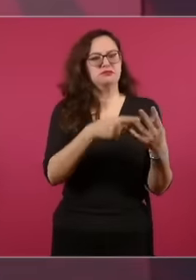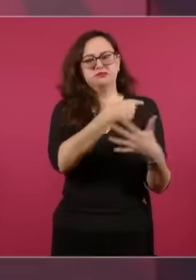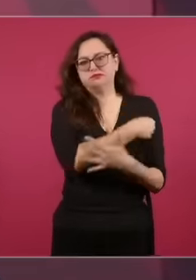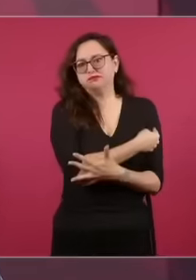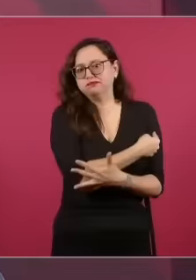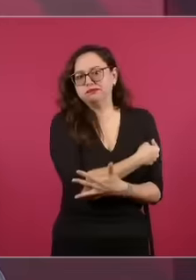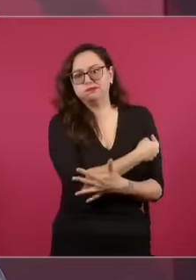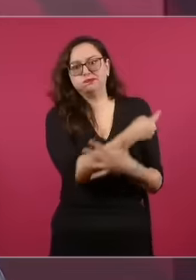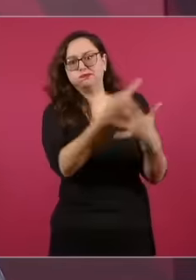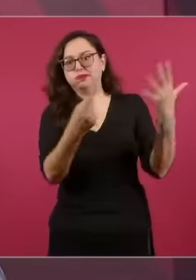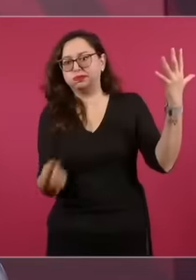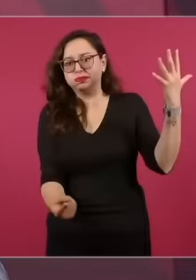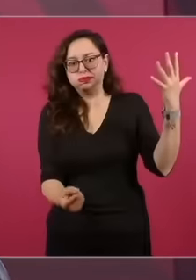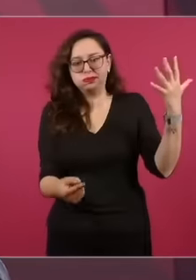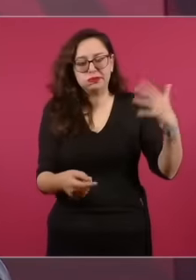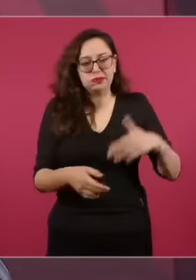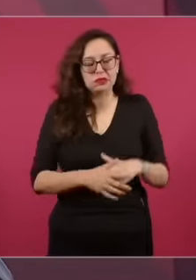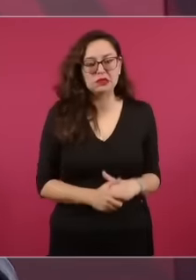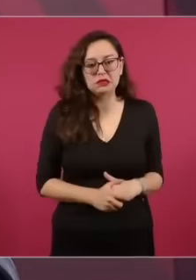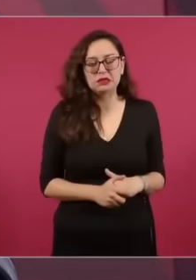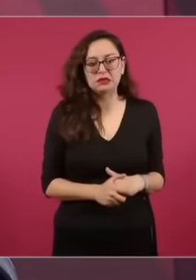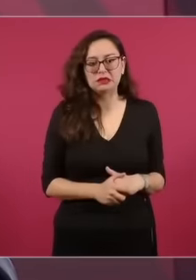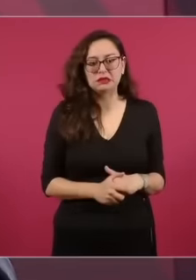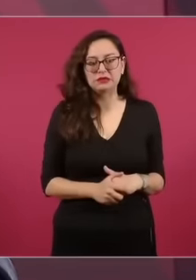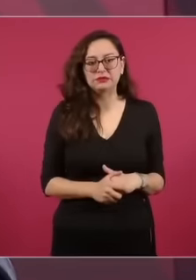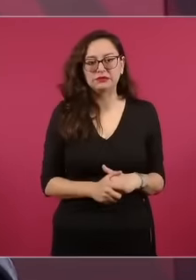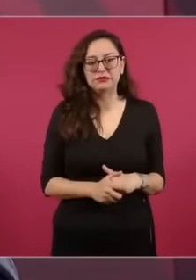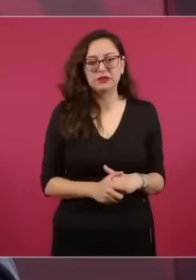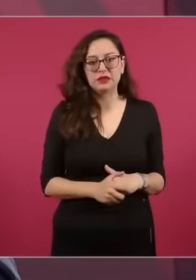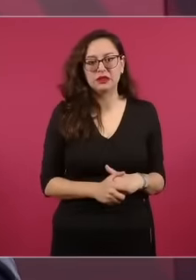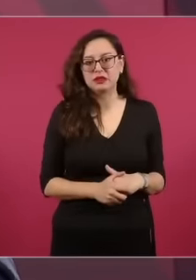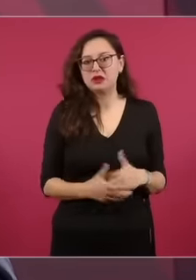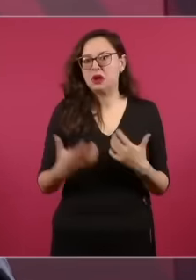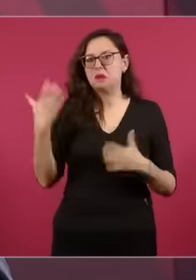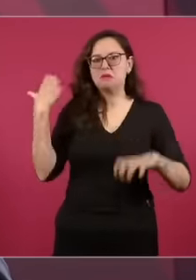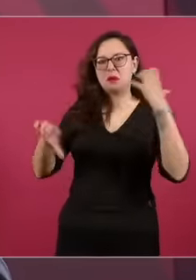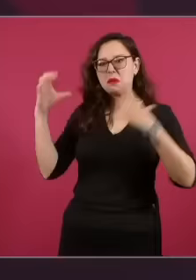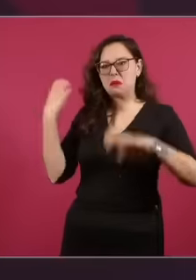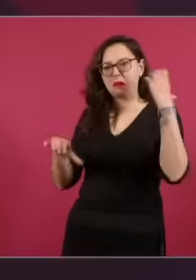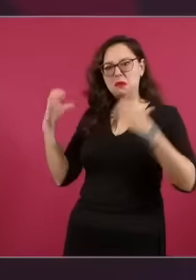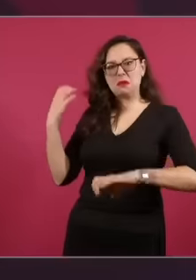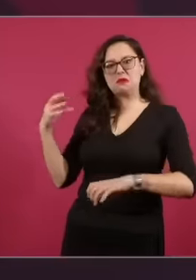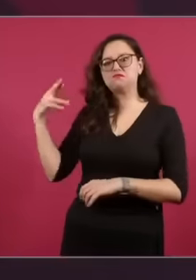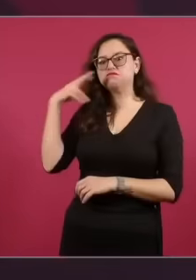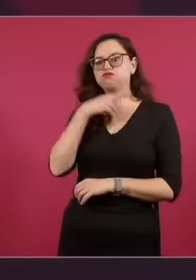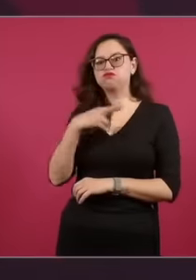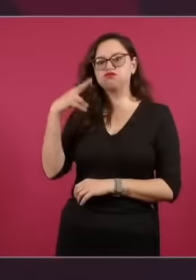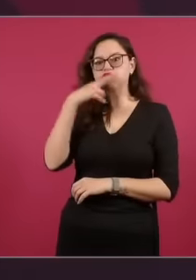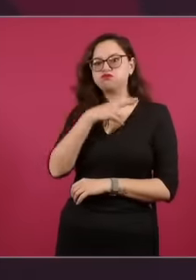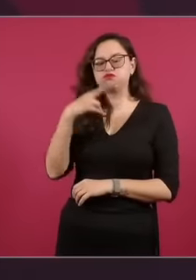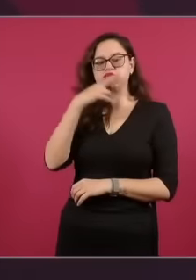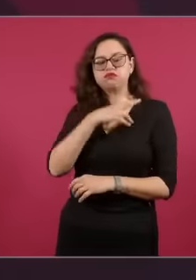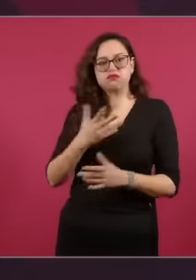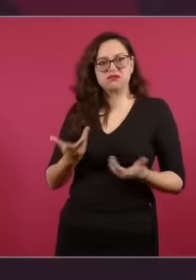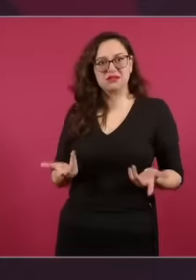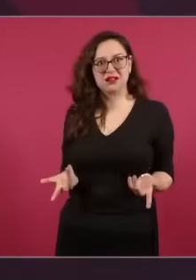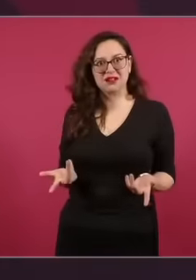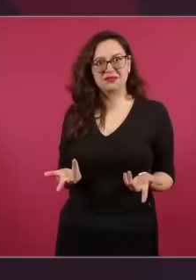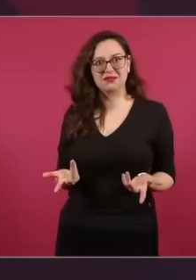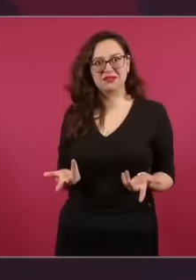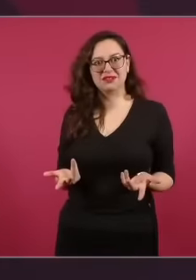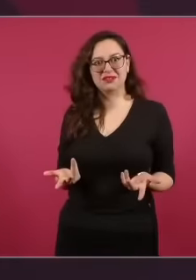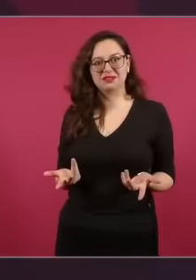Pepe Carras gritando y este